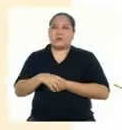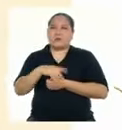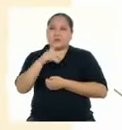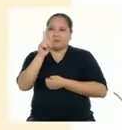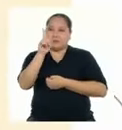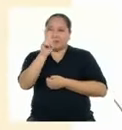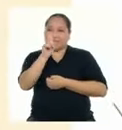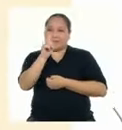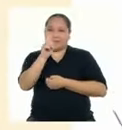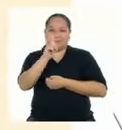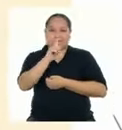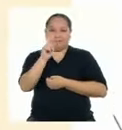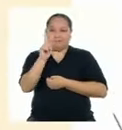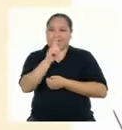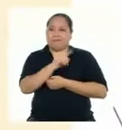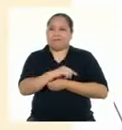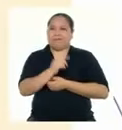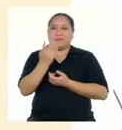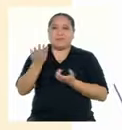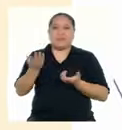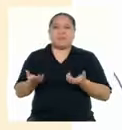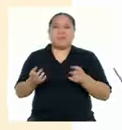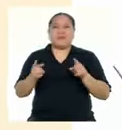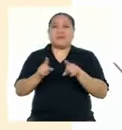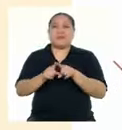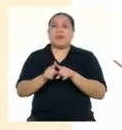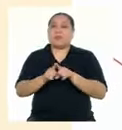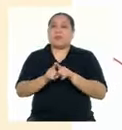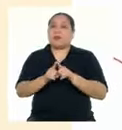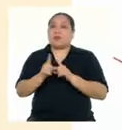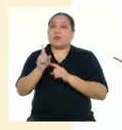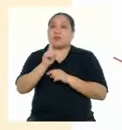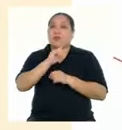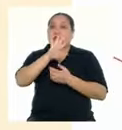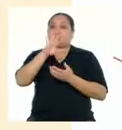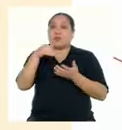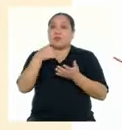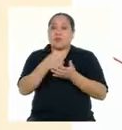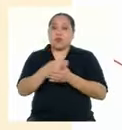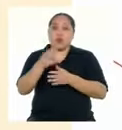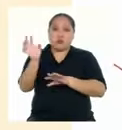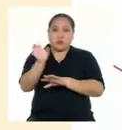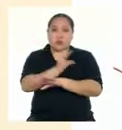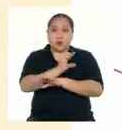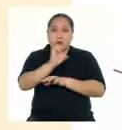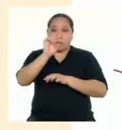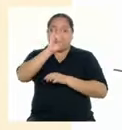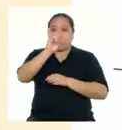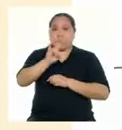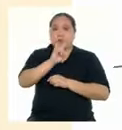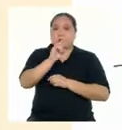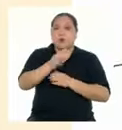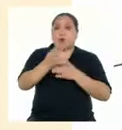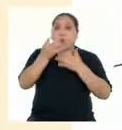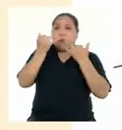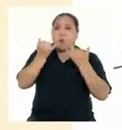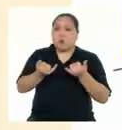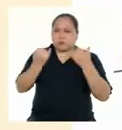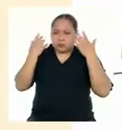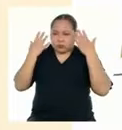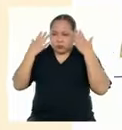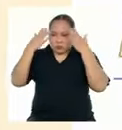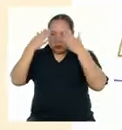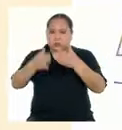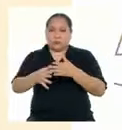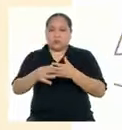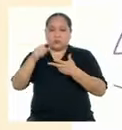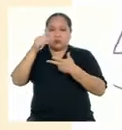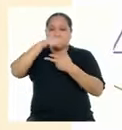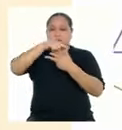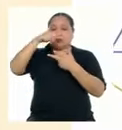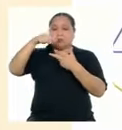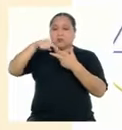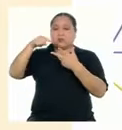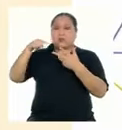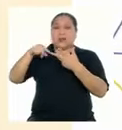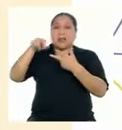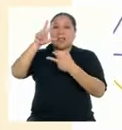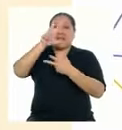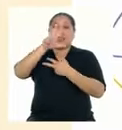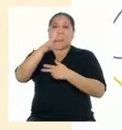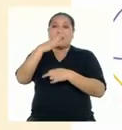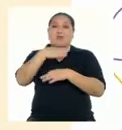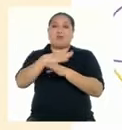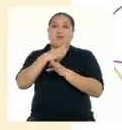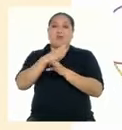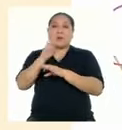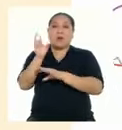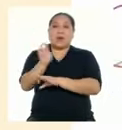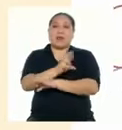No, además no todos los poemas las emplean Hoy nos centraremos en tres tipos de